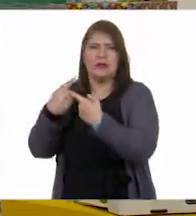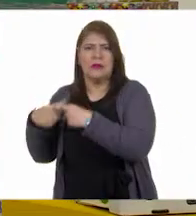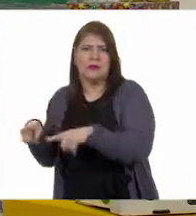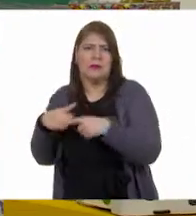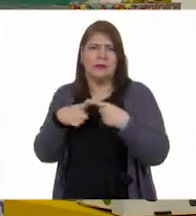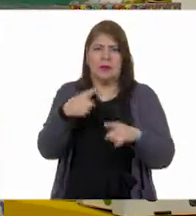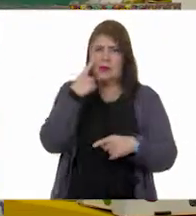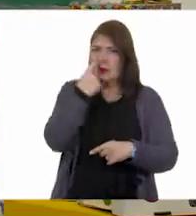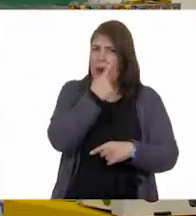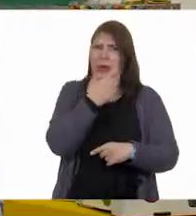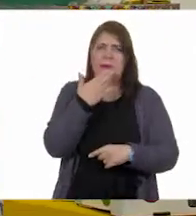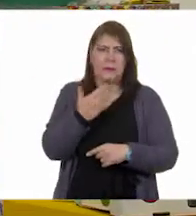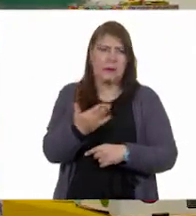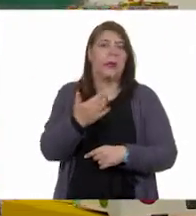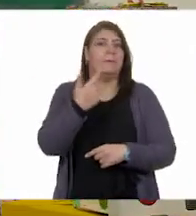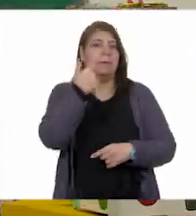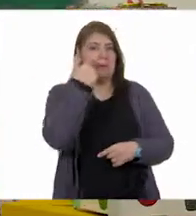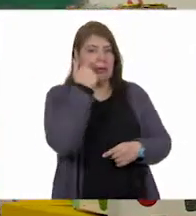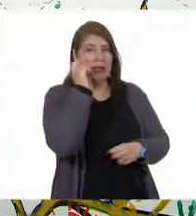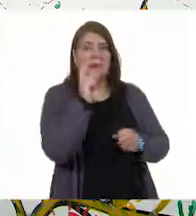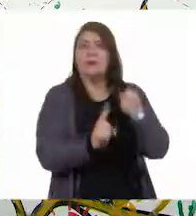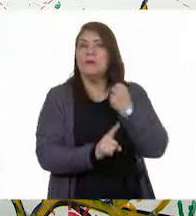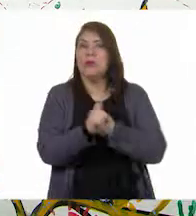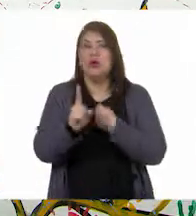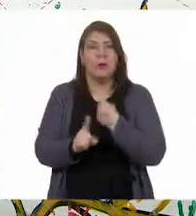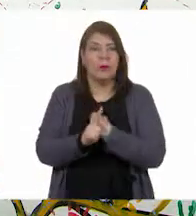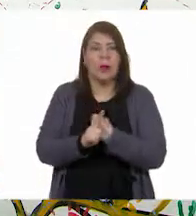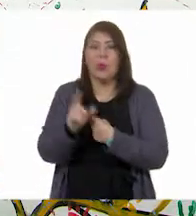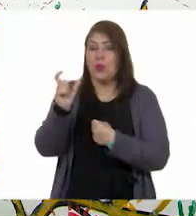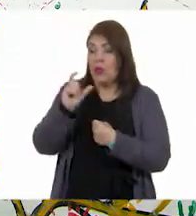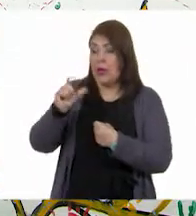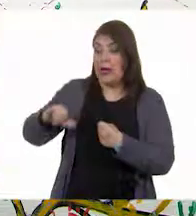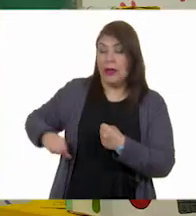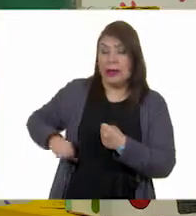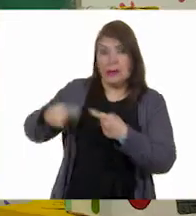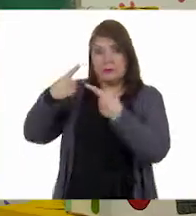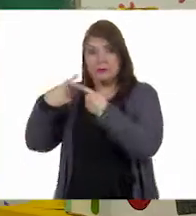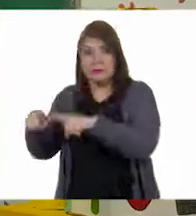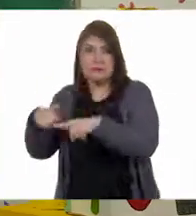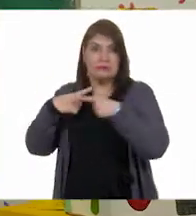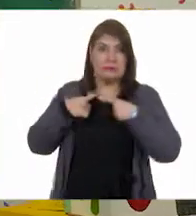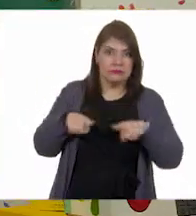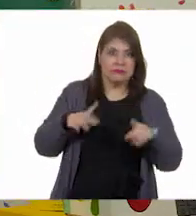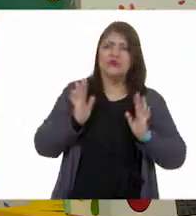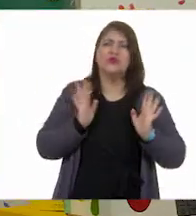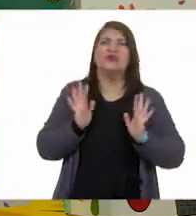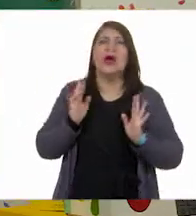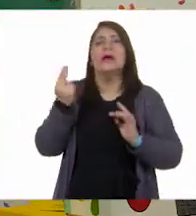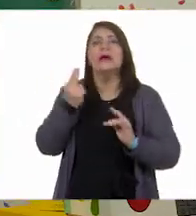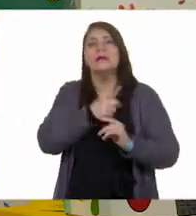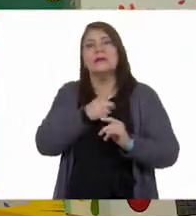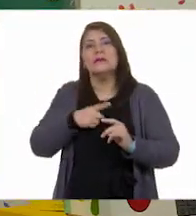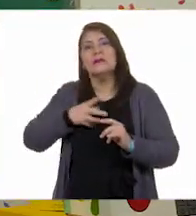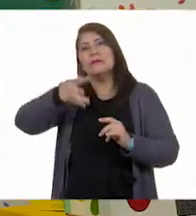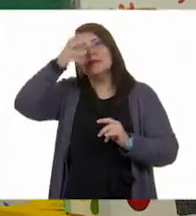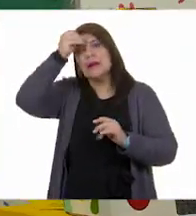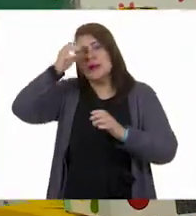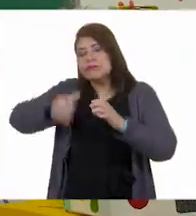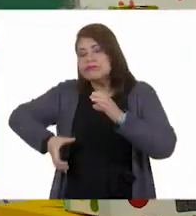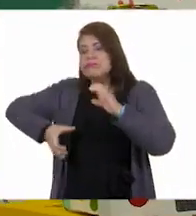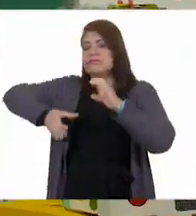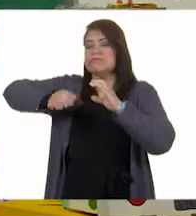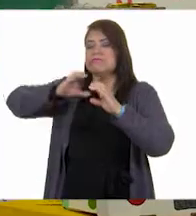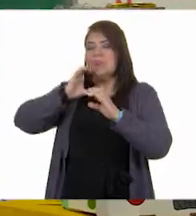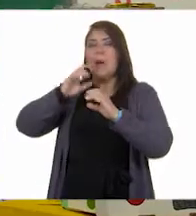muy bien, Gloria. El conflicto no es cuando tenemos intereses distintos. El conflicto es no saber resolver nuestras diferencias